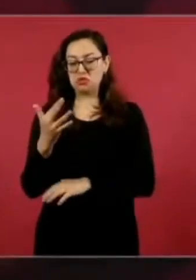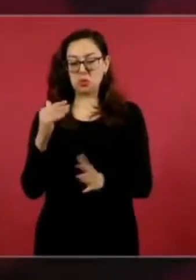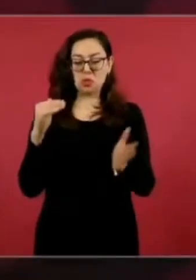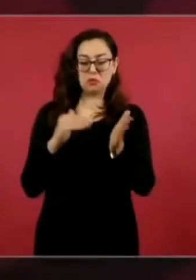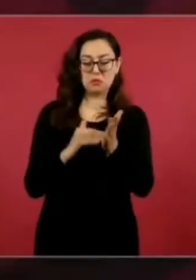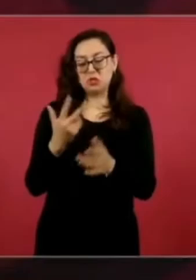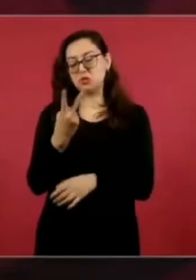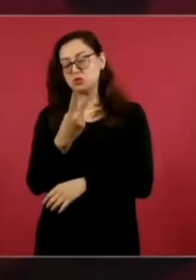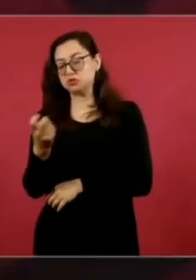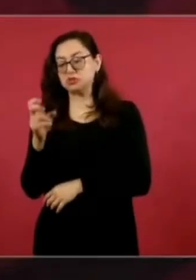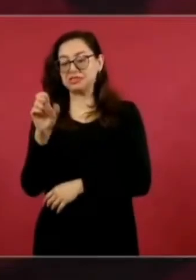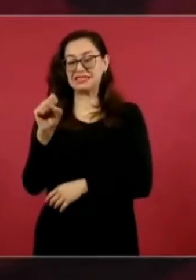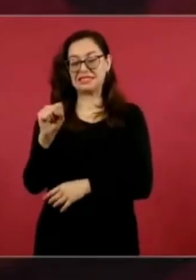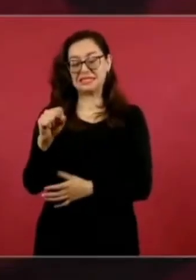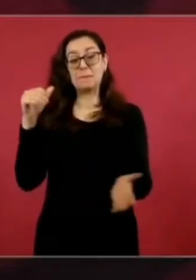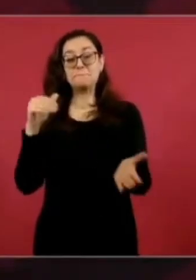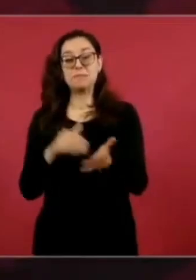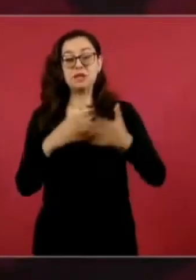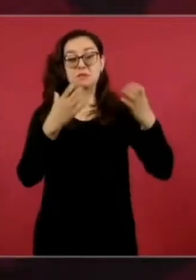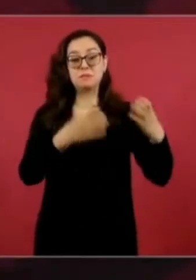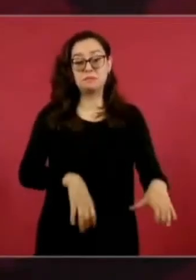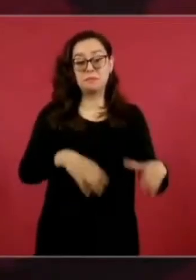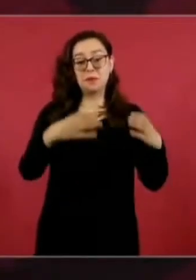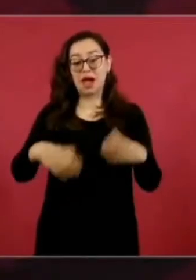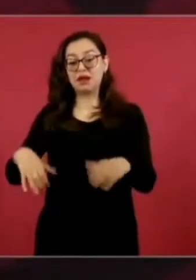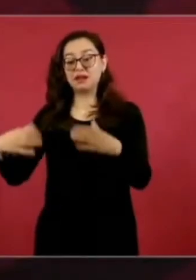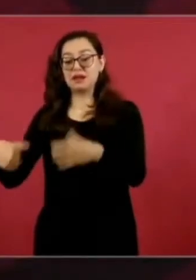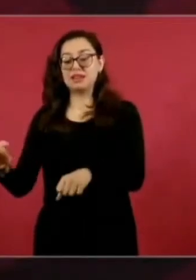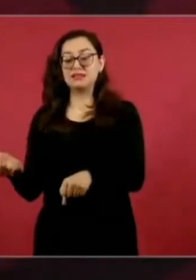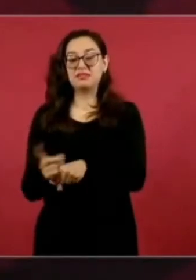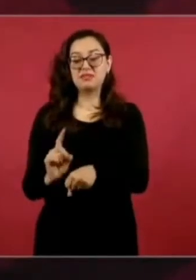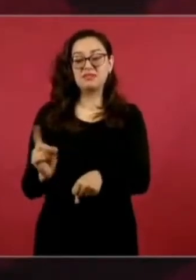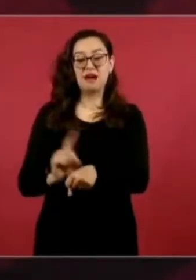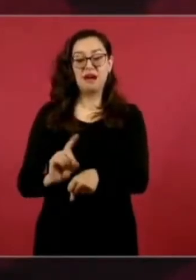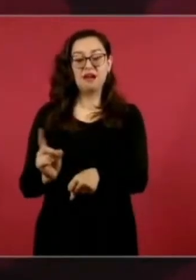260 mil barriles de gasolinas diarias.